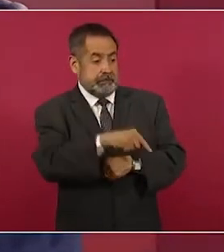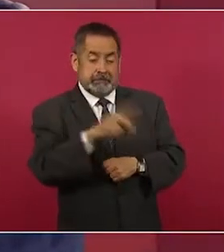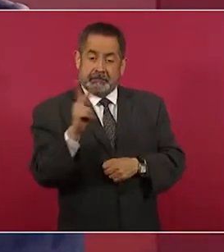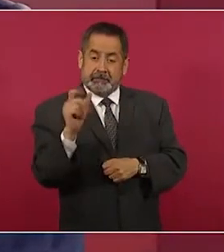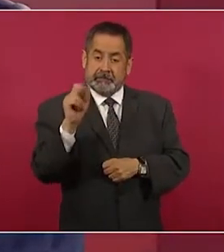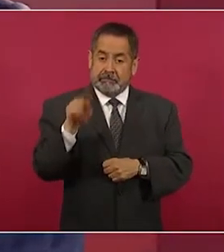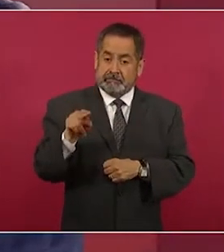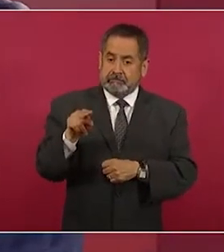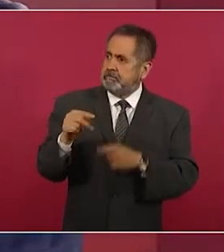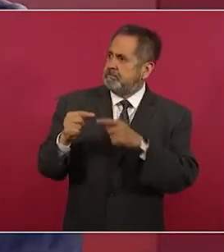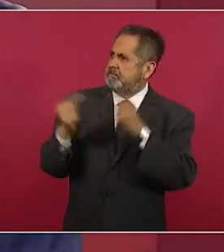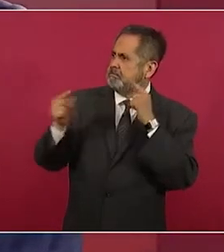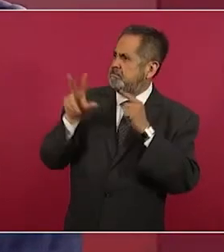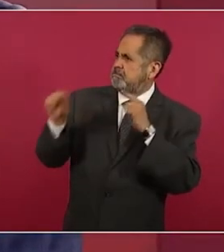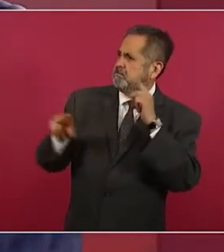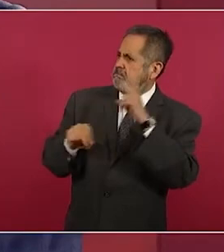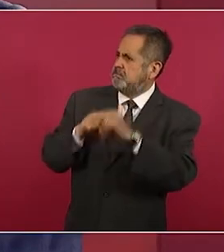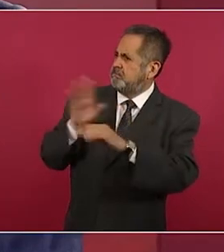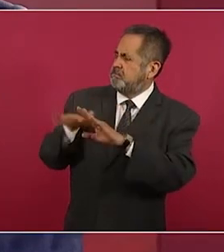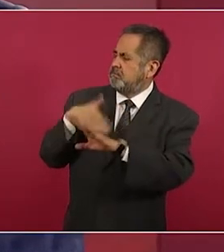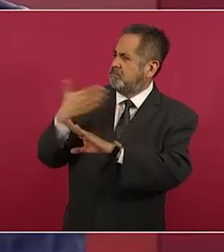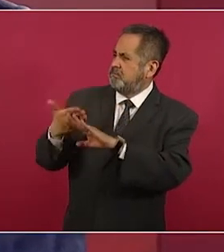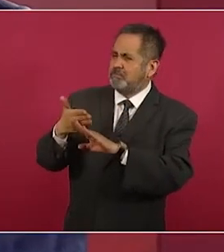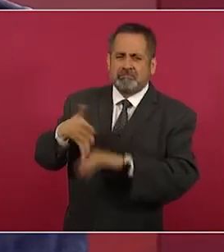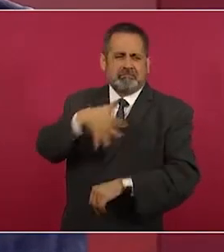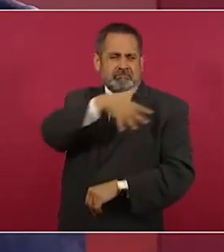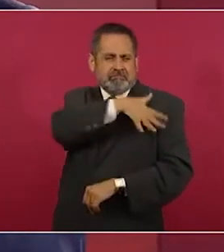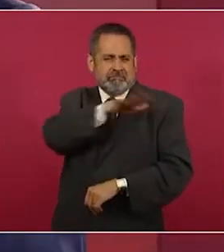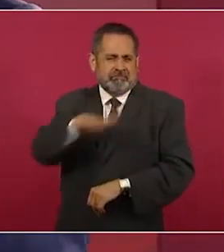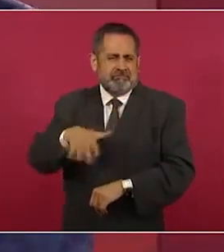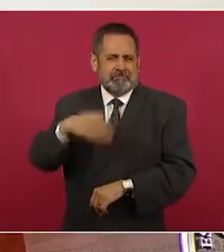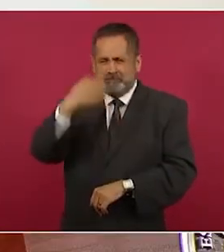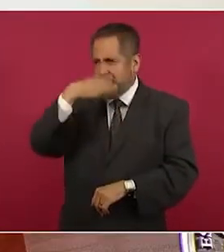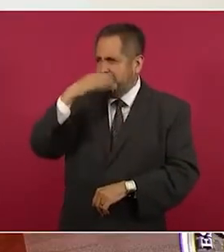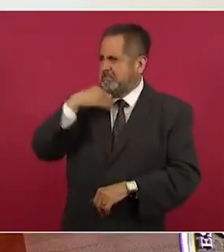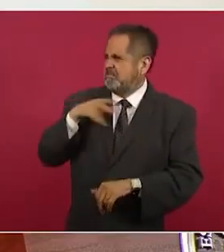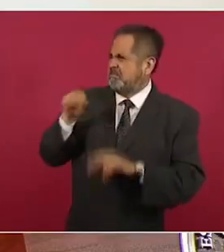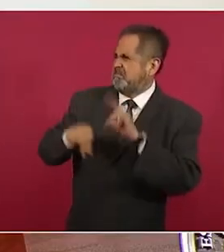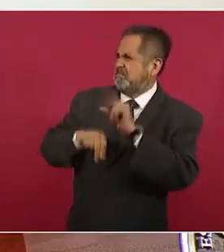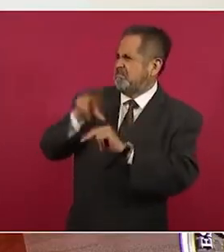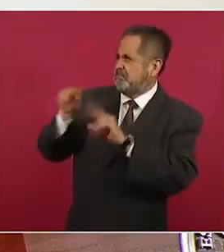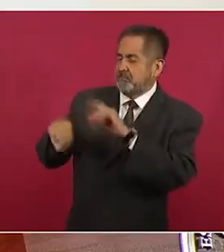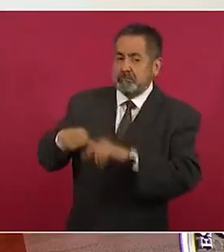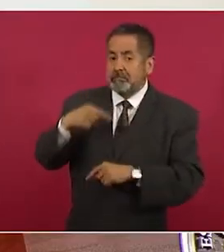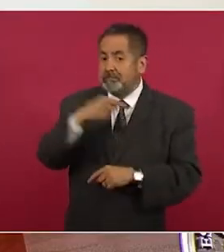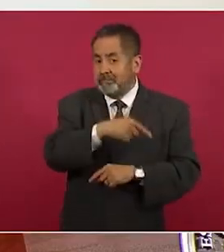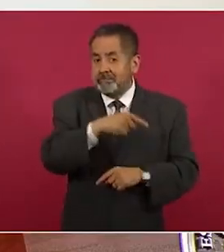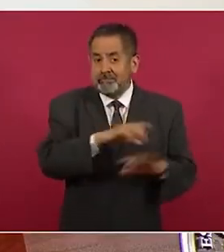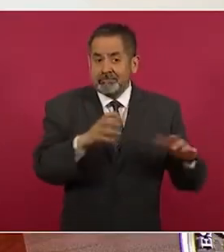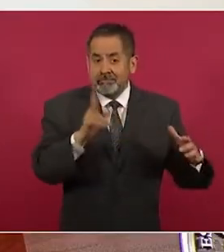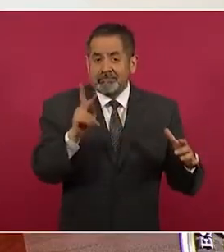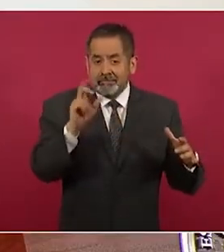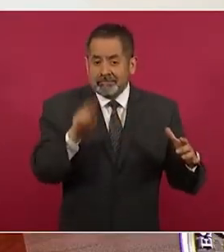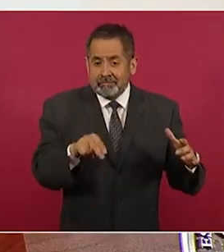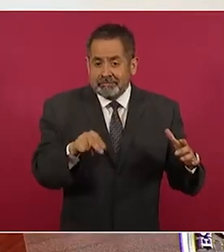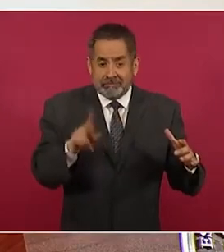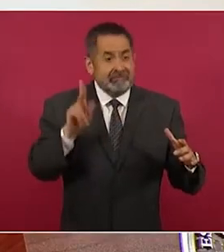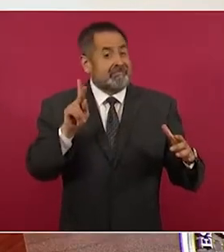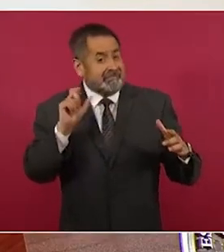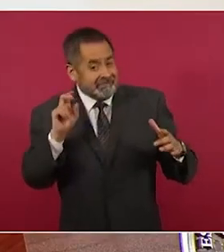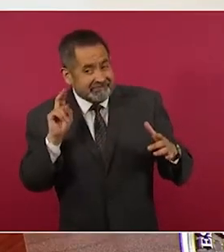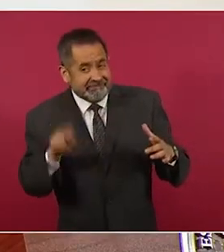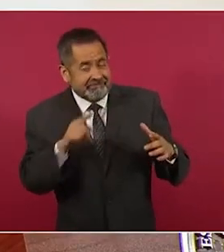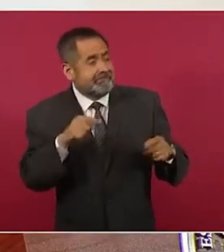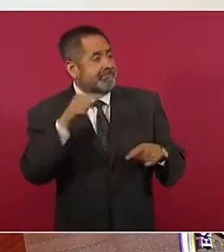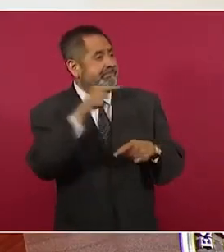del general Cárdenas, para defender a las empresas petroleras extranjeras.